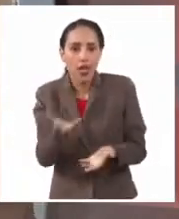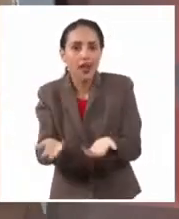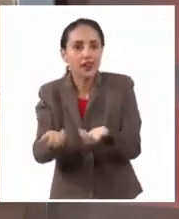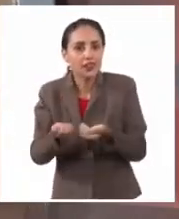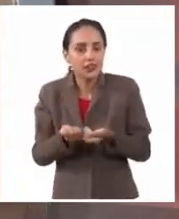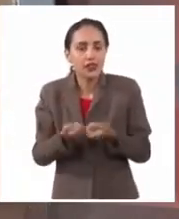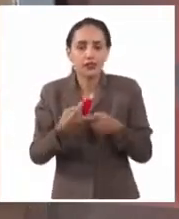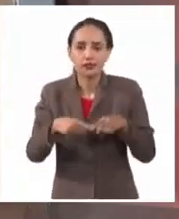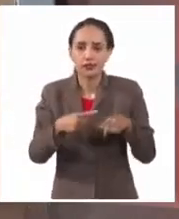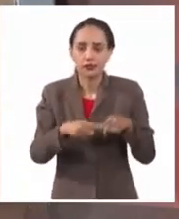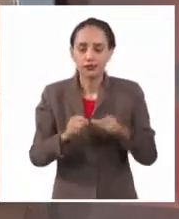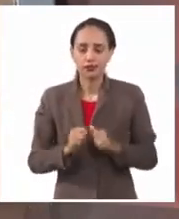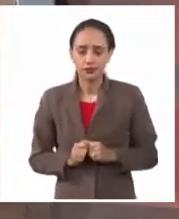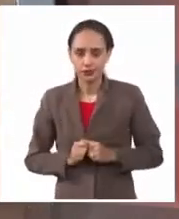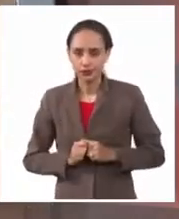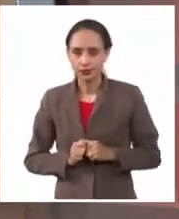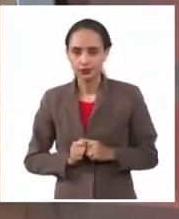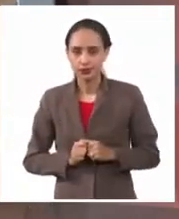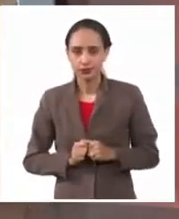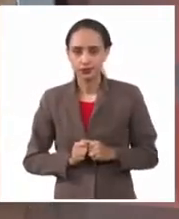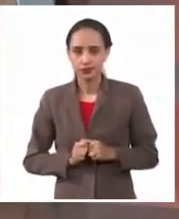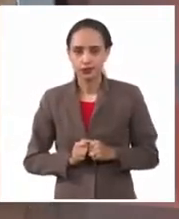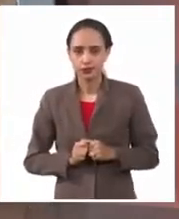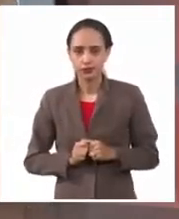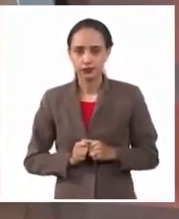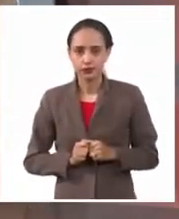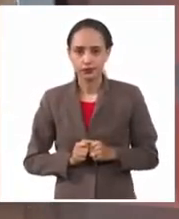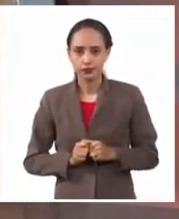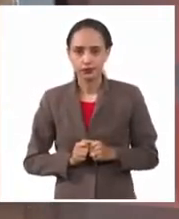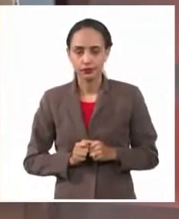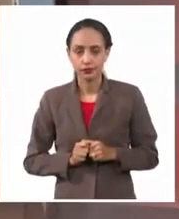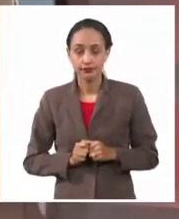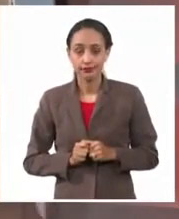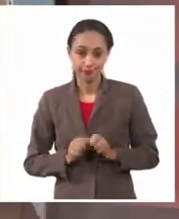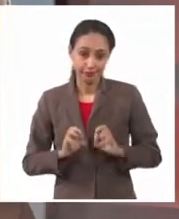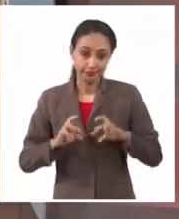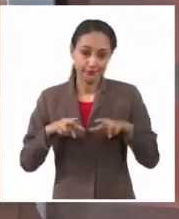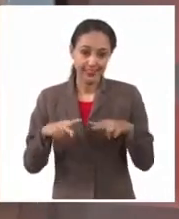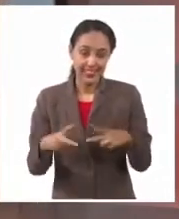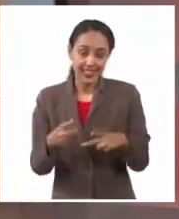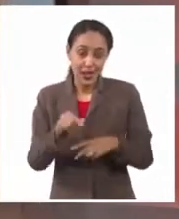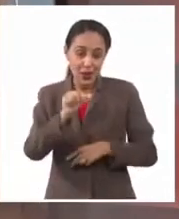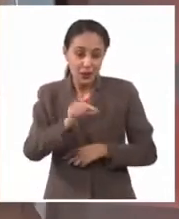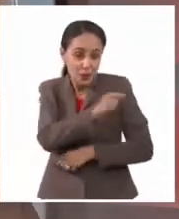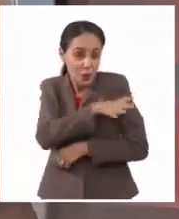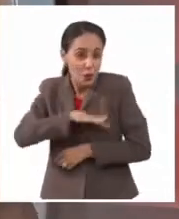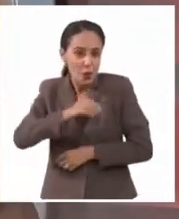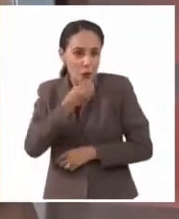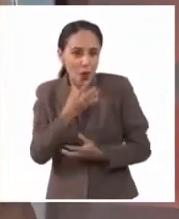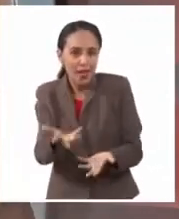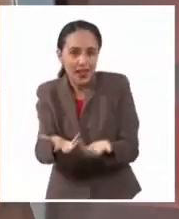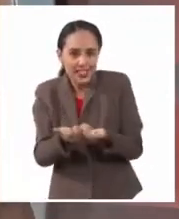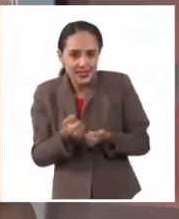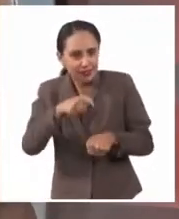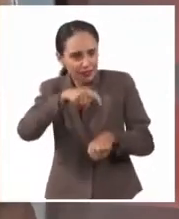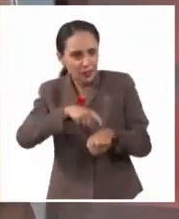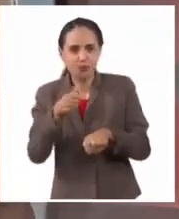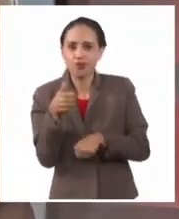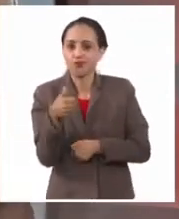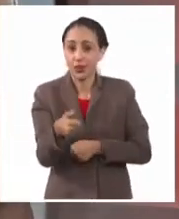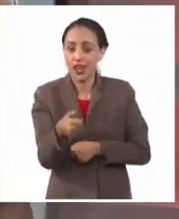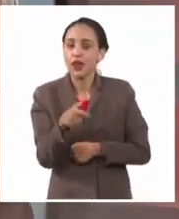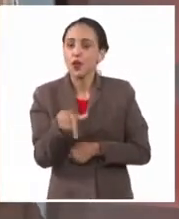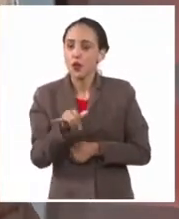residente en el territorio nacional, pues, lo reciba en el tiempo realmente propicio y